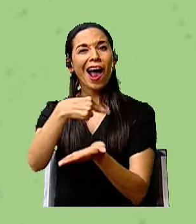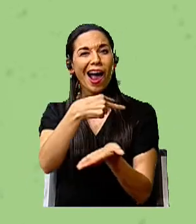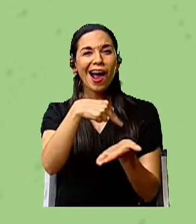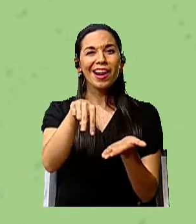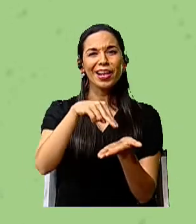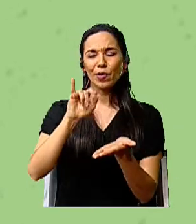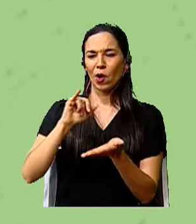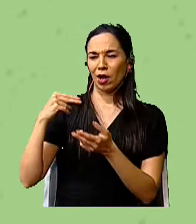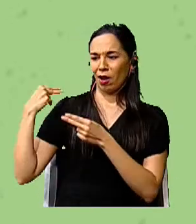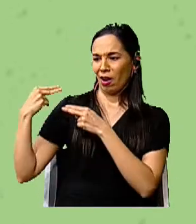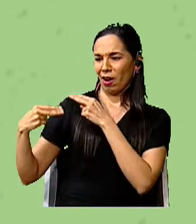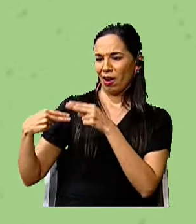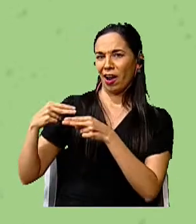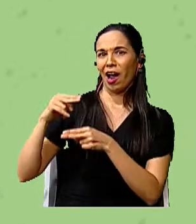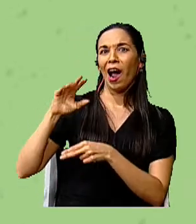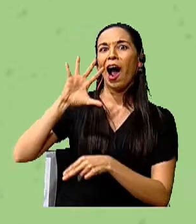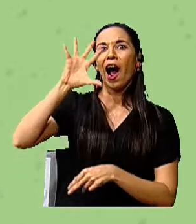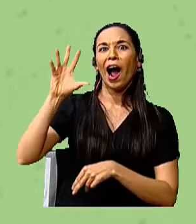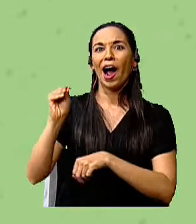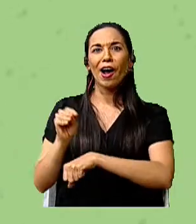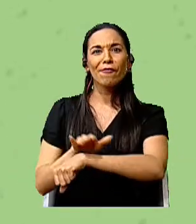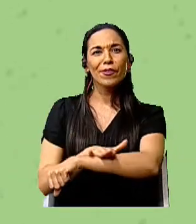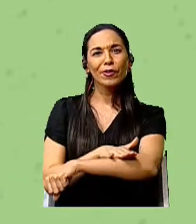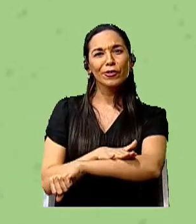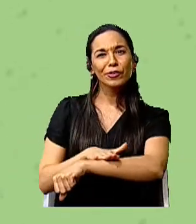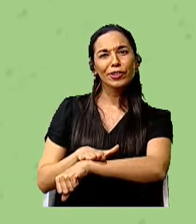herencia del pueblo afrocostalicense.